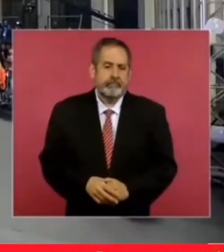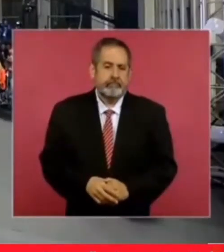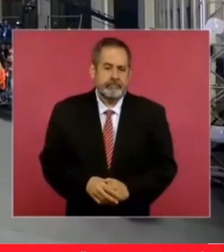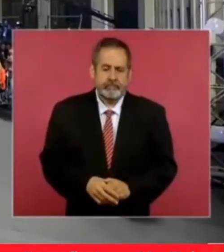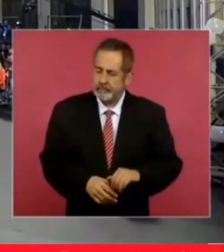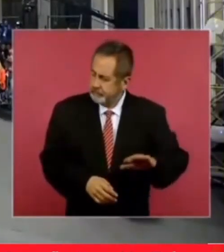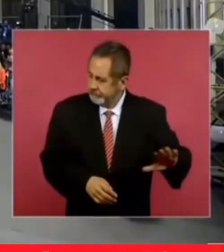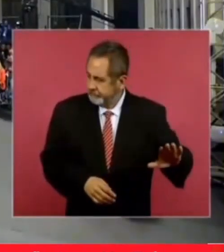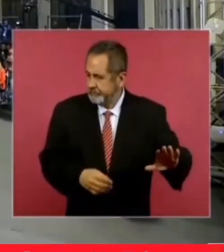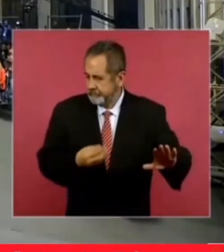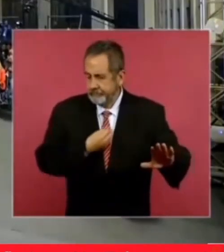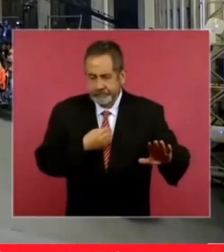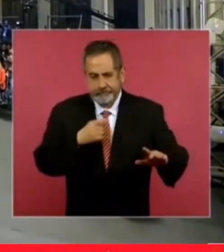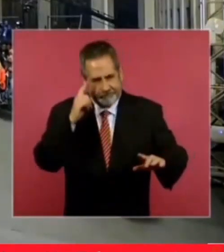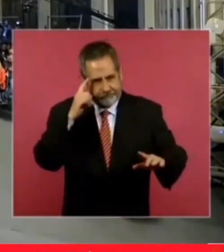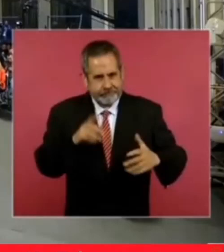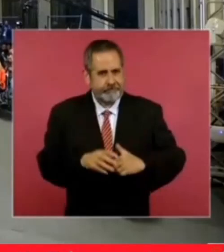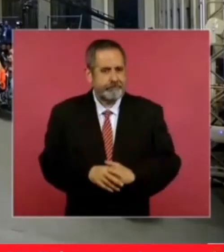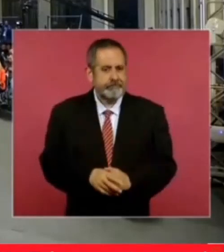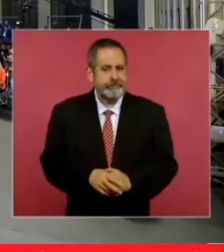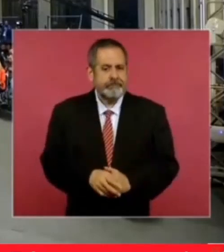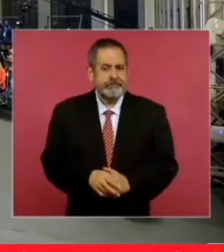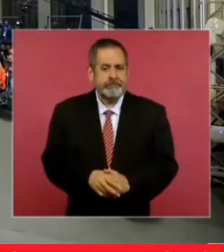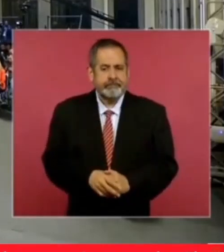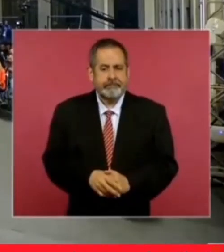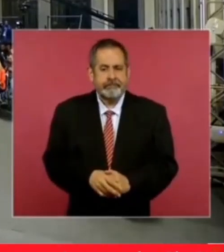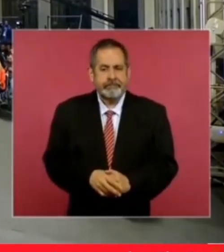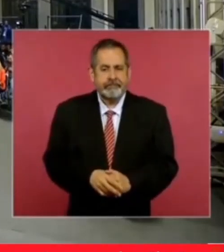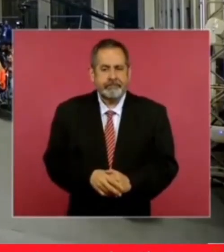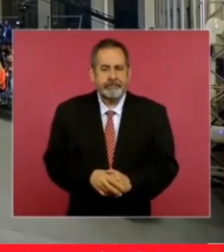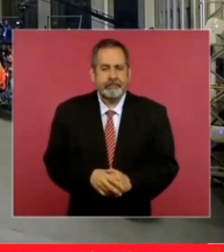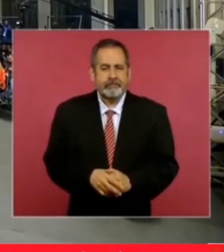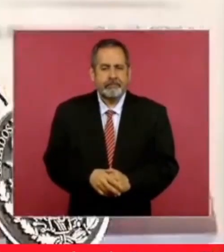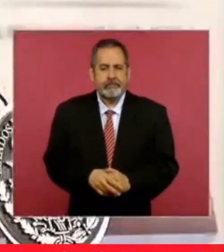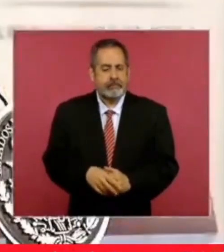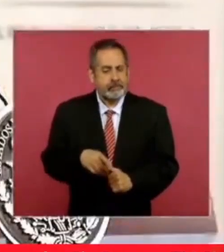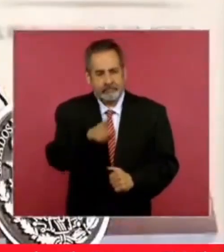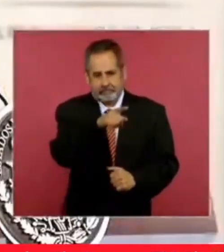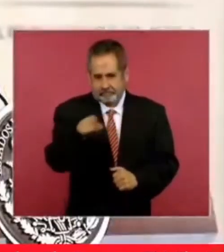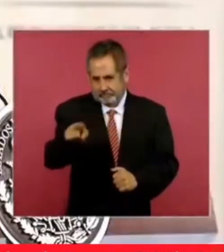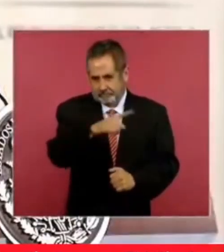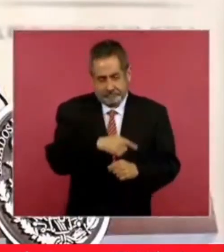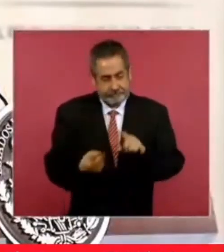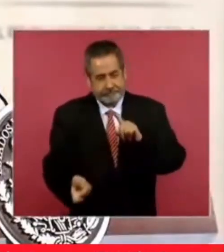aguantamos el enojo si nada más que ustedes no reciben las mentadas